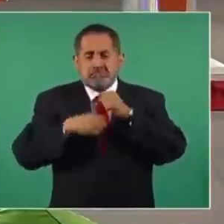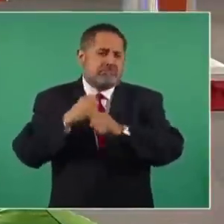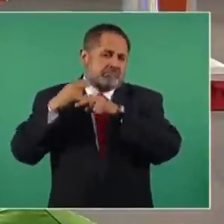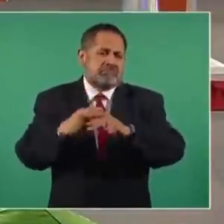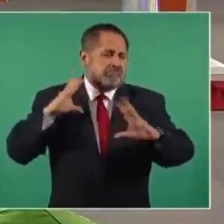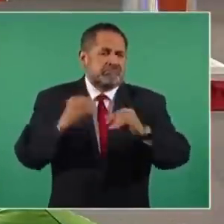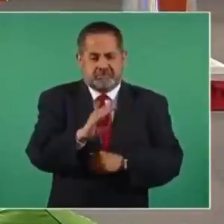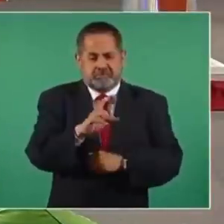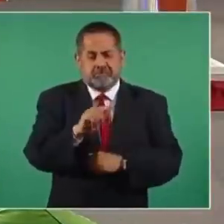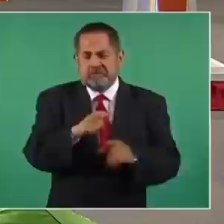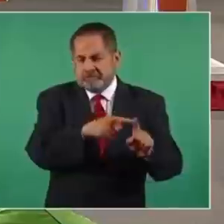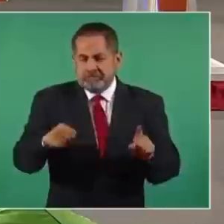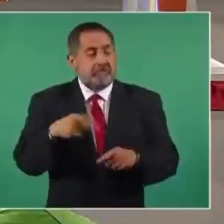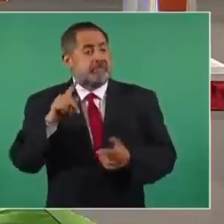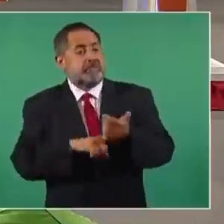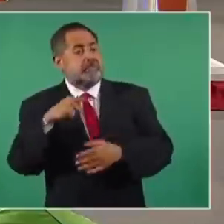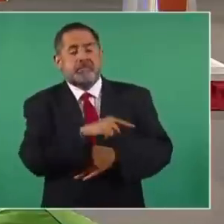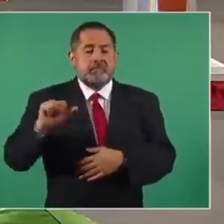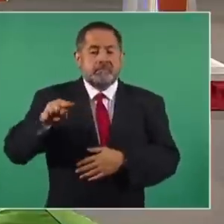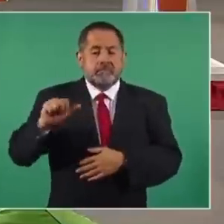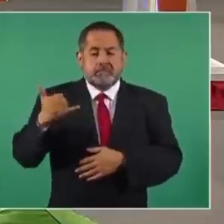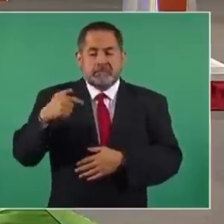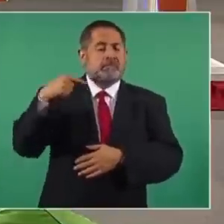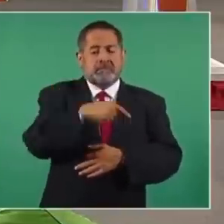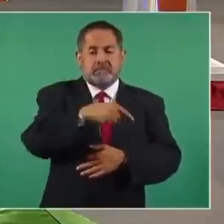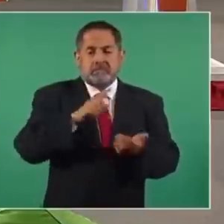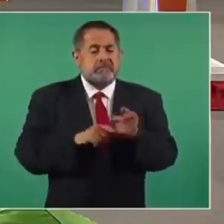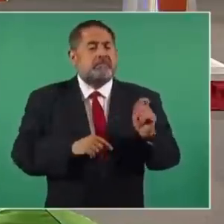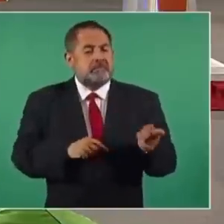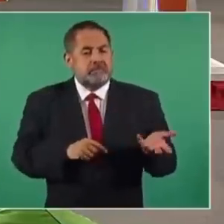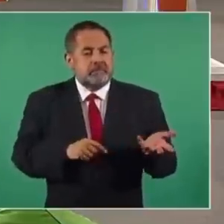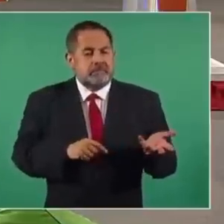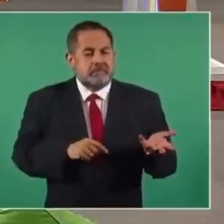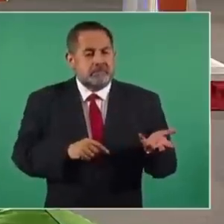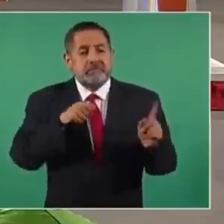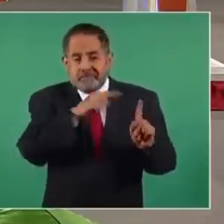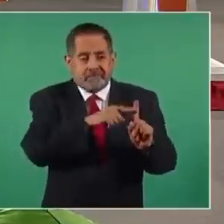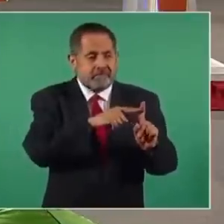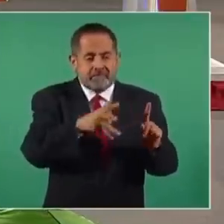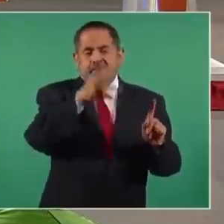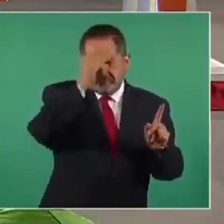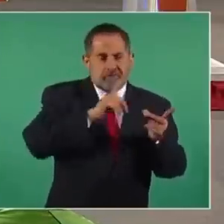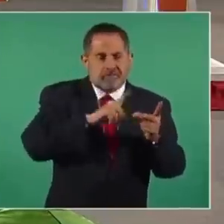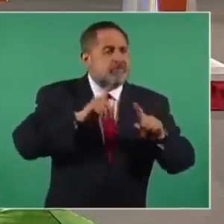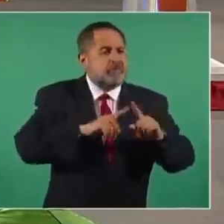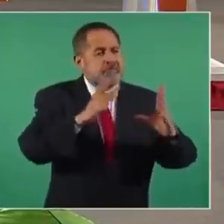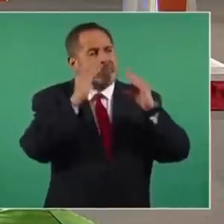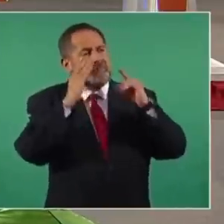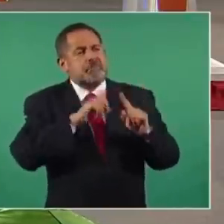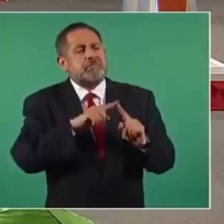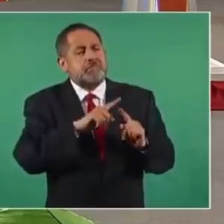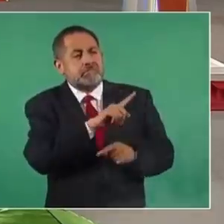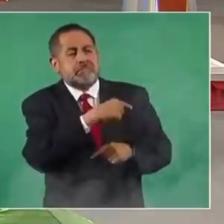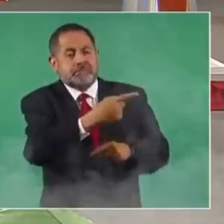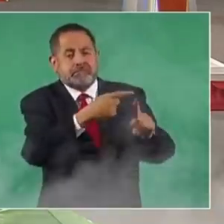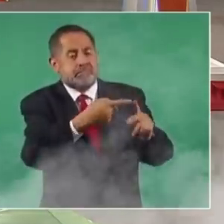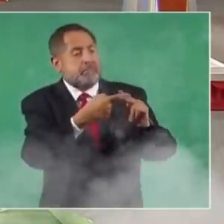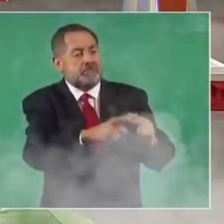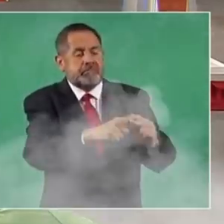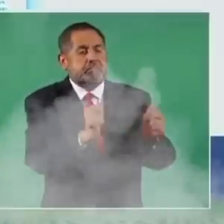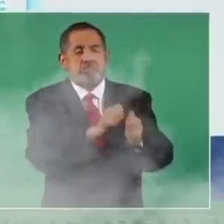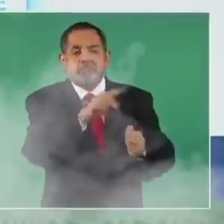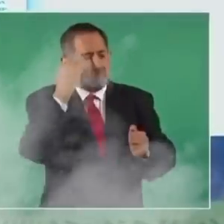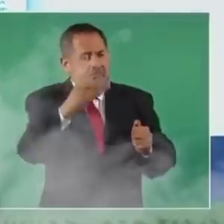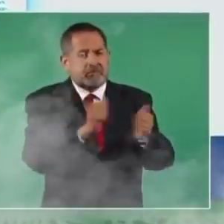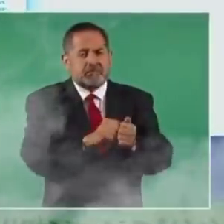durante el periodo neoliberal. Pero Anaya es alumno de quienes empezaron